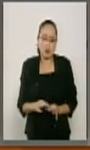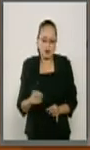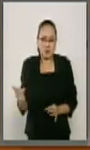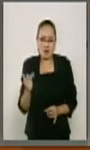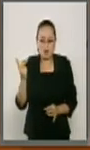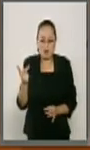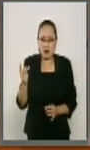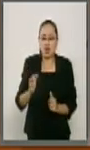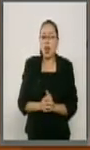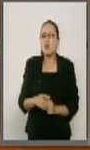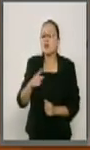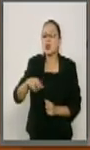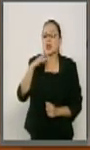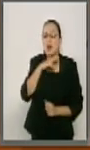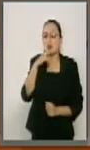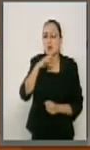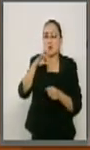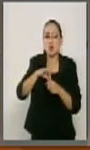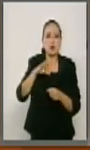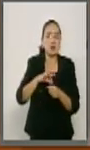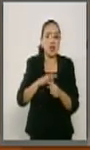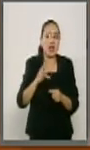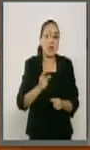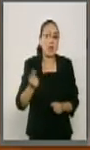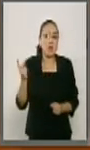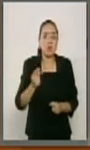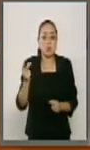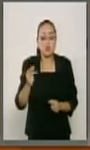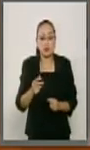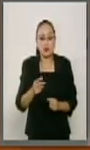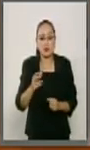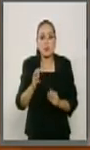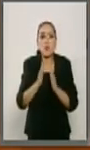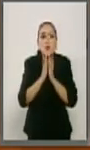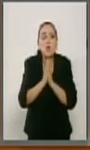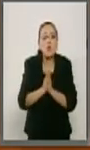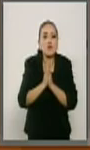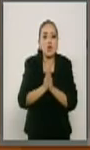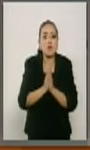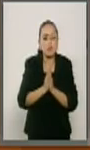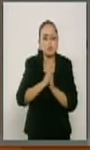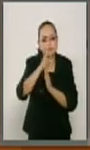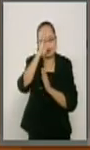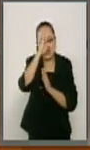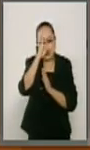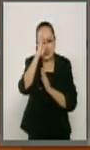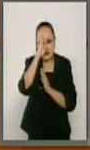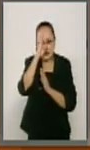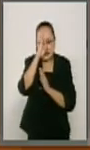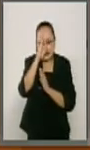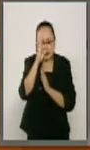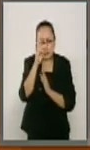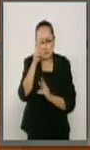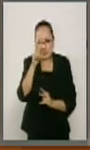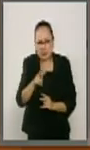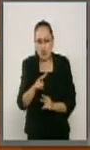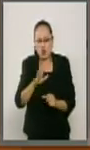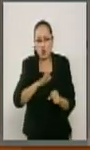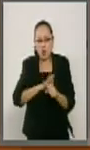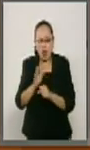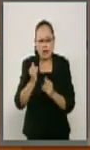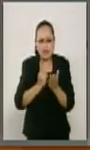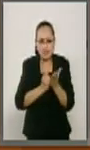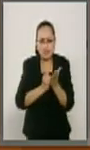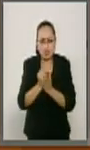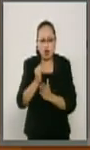por votar e irse. Por favor, tomen un voto de conciencia y piensen realmente en la decisión